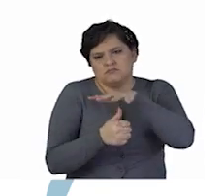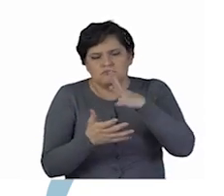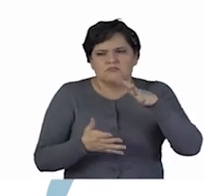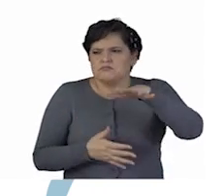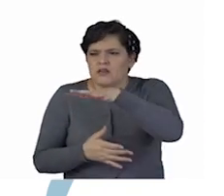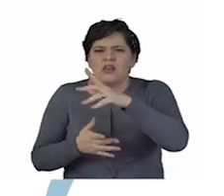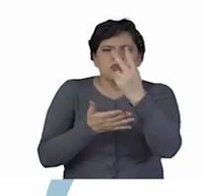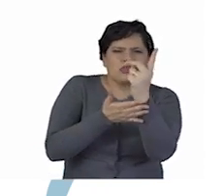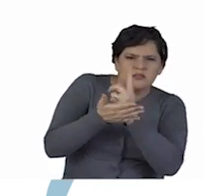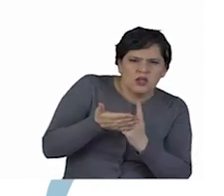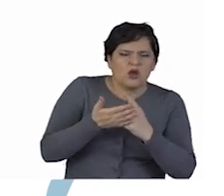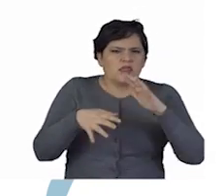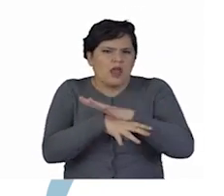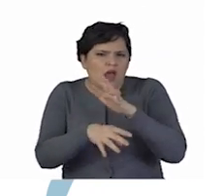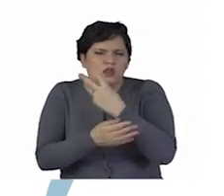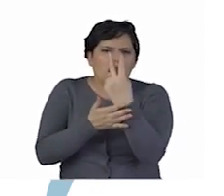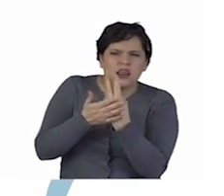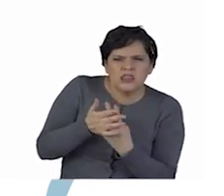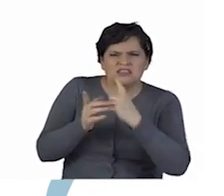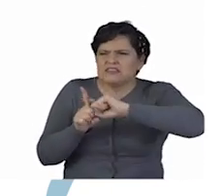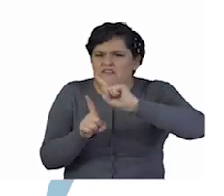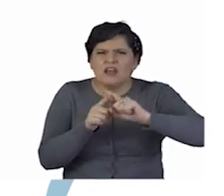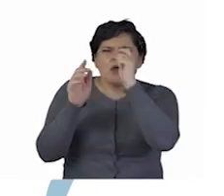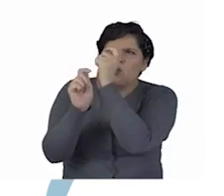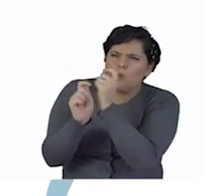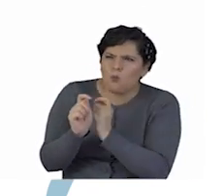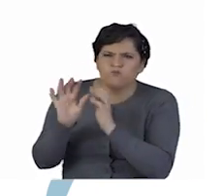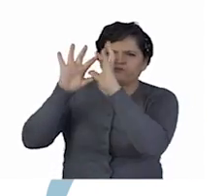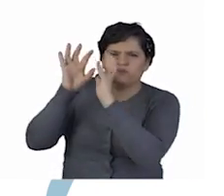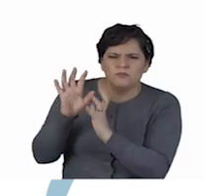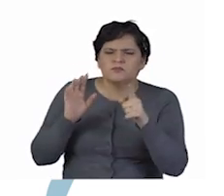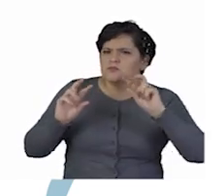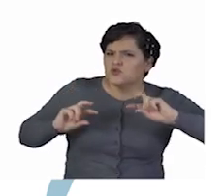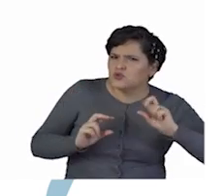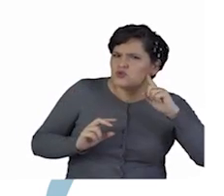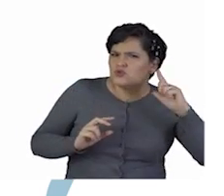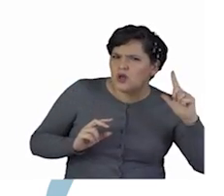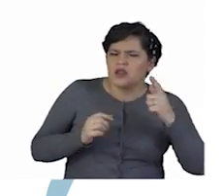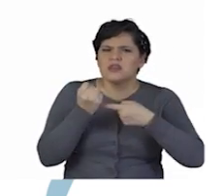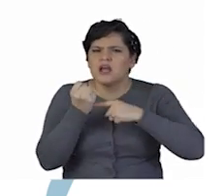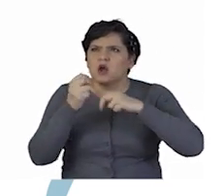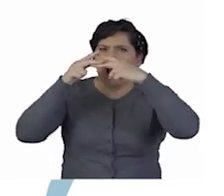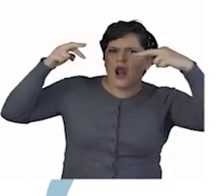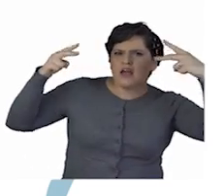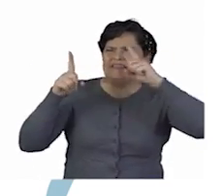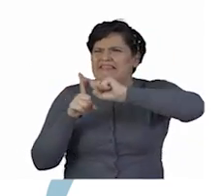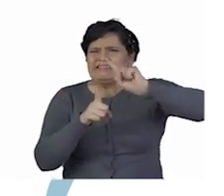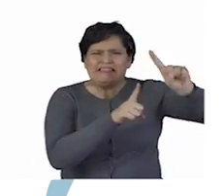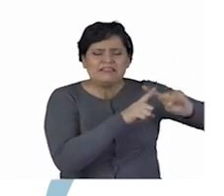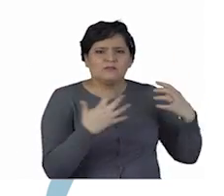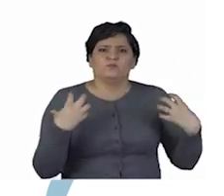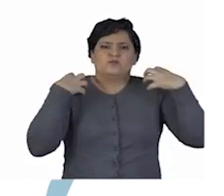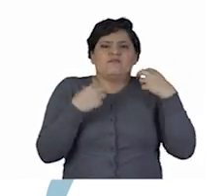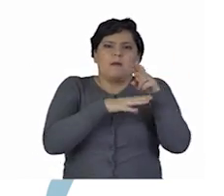de sección y se refieren a diseñadores teatrales, artistas plásticos, escultores, sonidistas, técnicos eléctricos